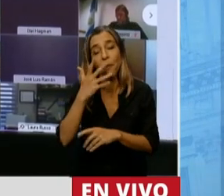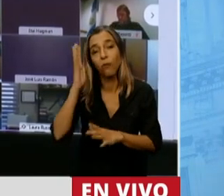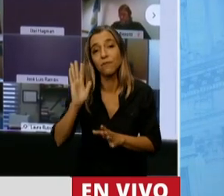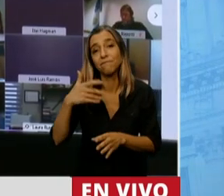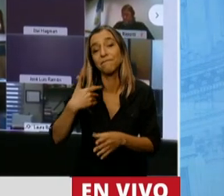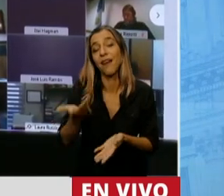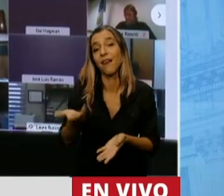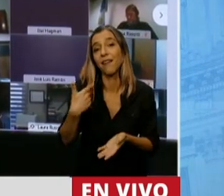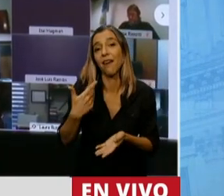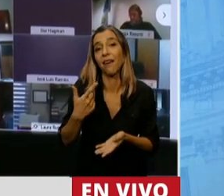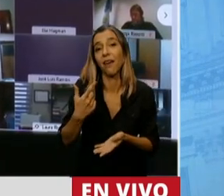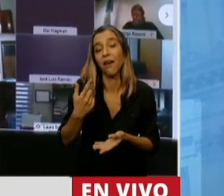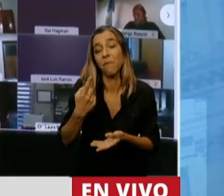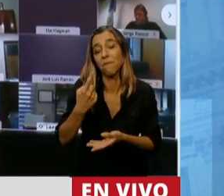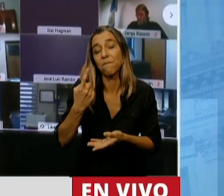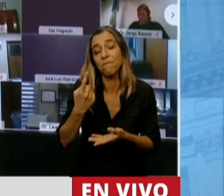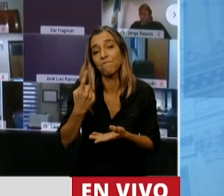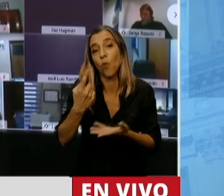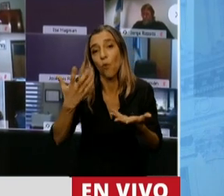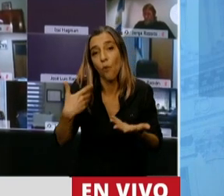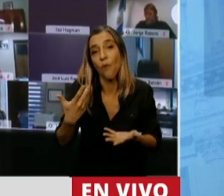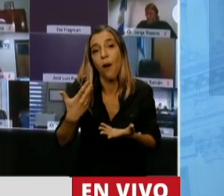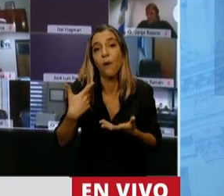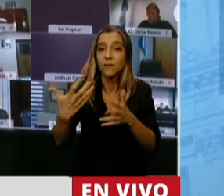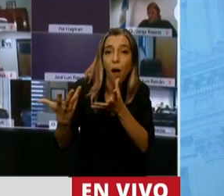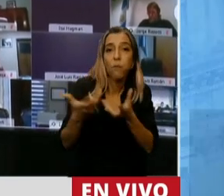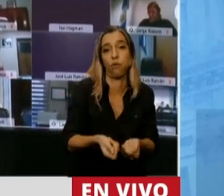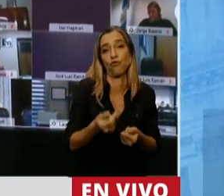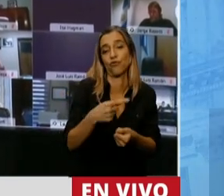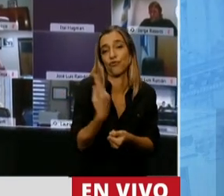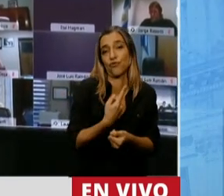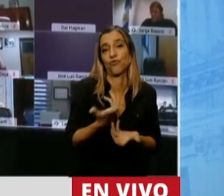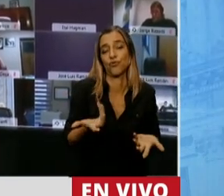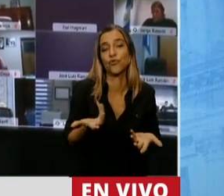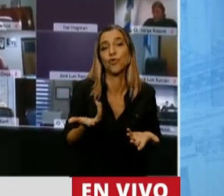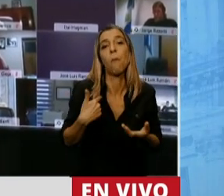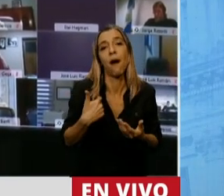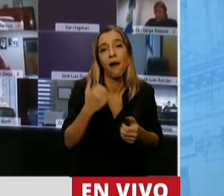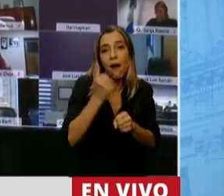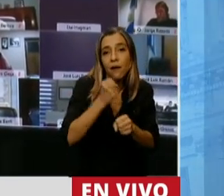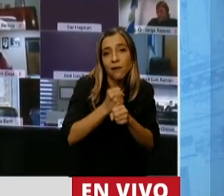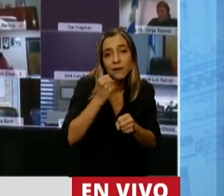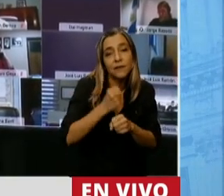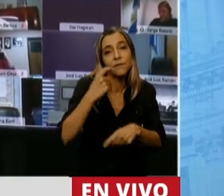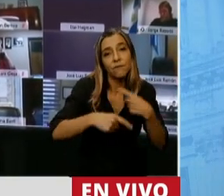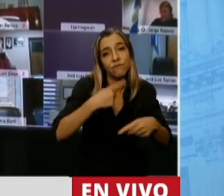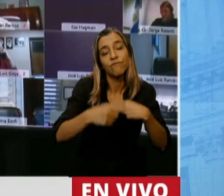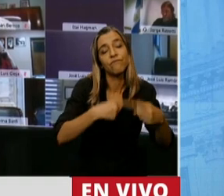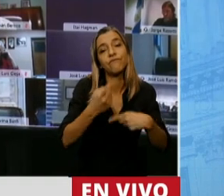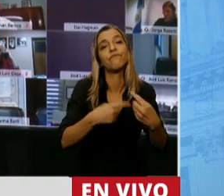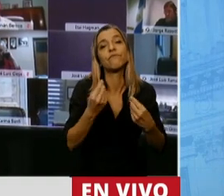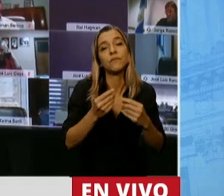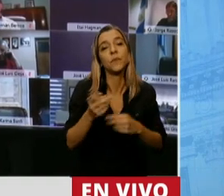críticas que tienen en materia impositiva y que nos acompañen a seguir trabajando para recuperar los reenvolvos